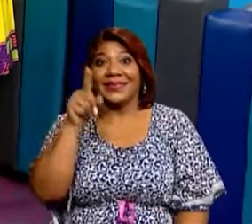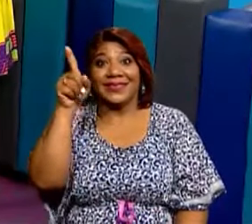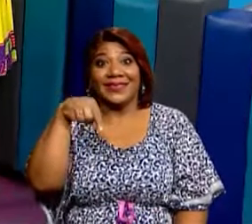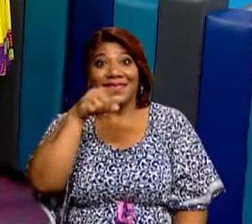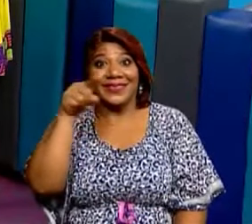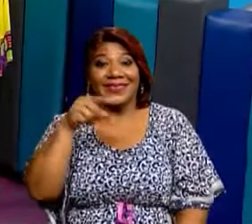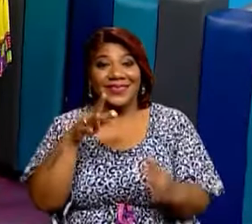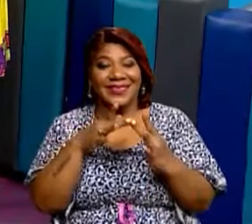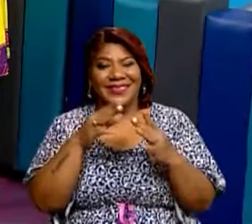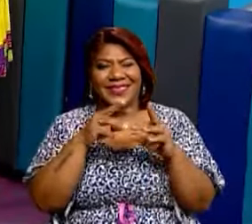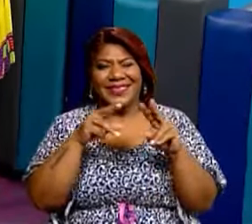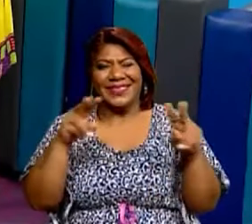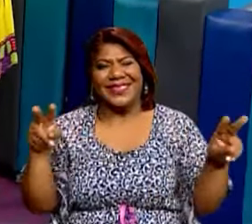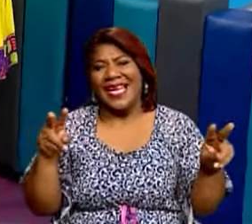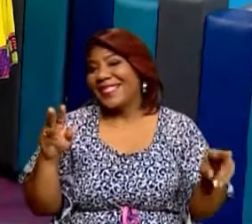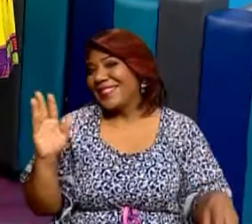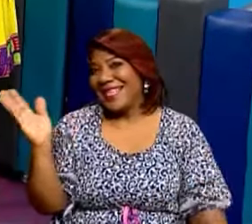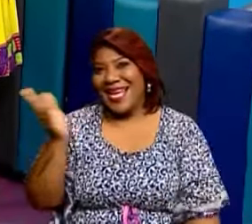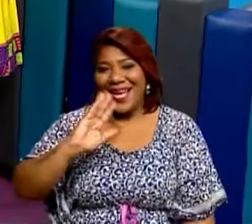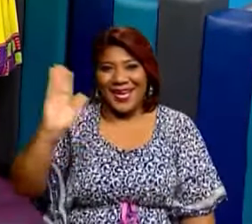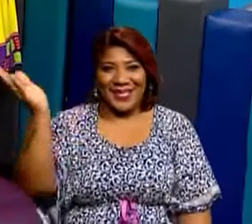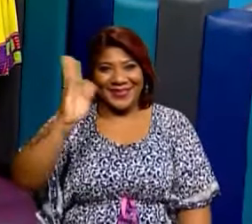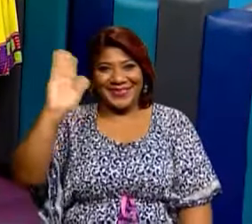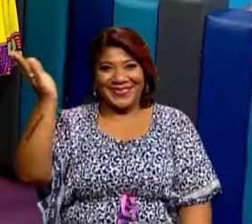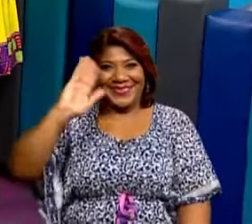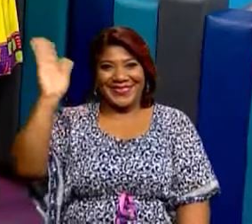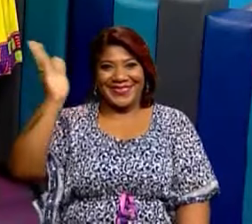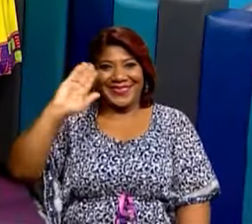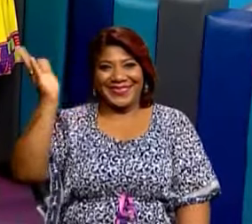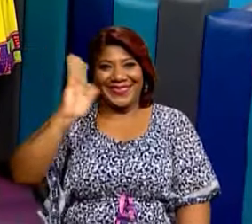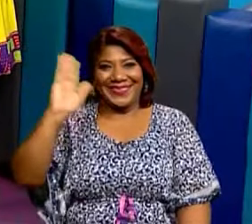Y la estrella se conecta con la diversidad. Nos vemos. Chao.